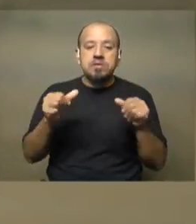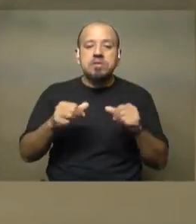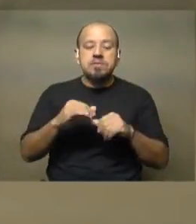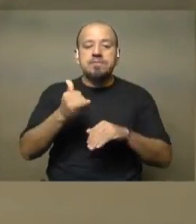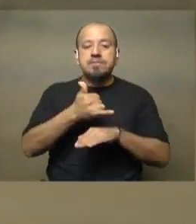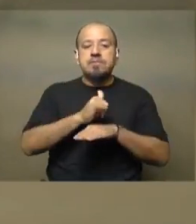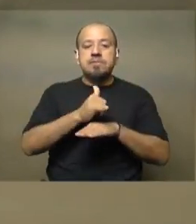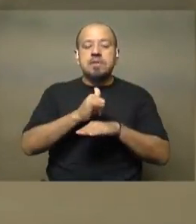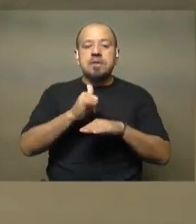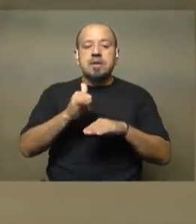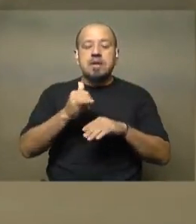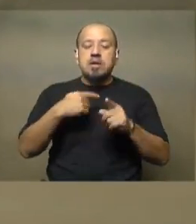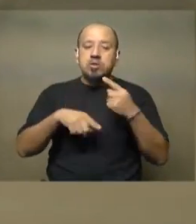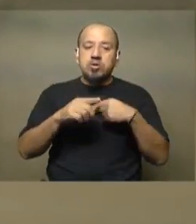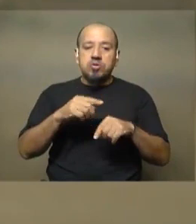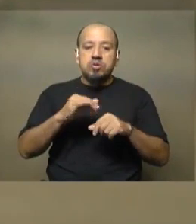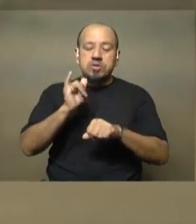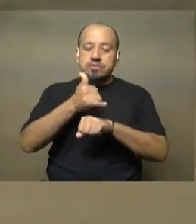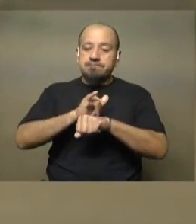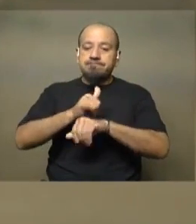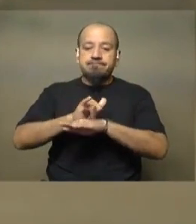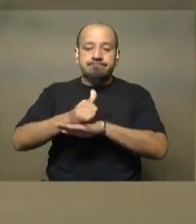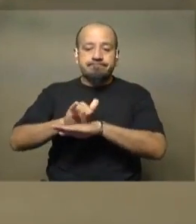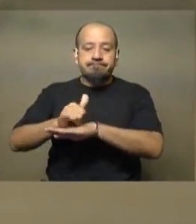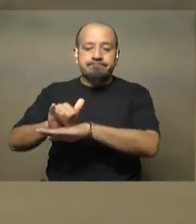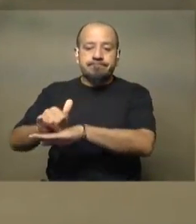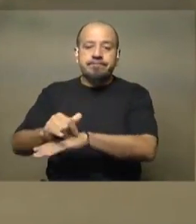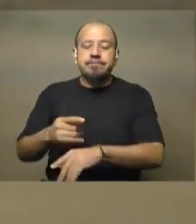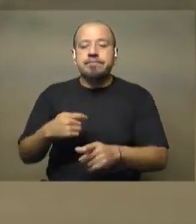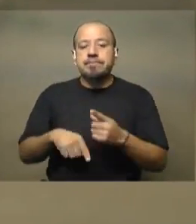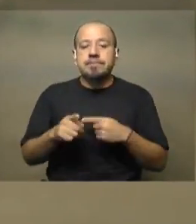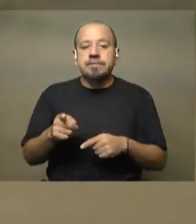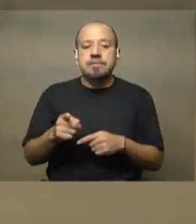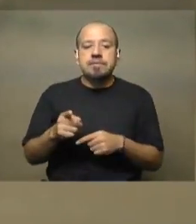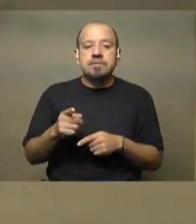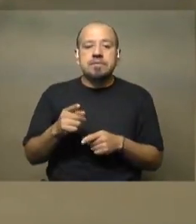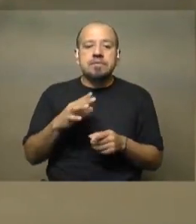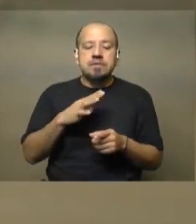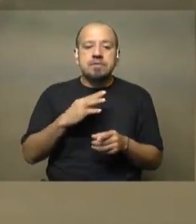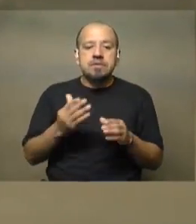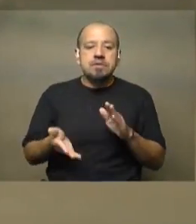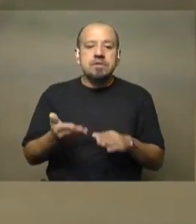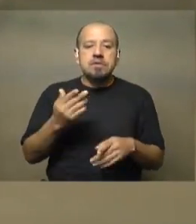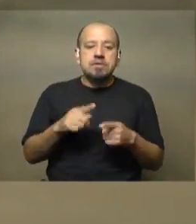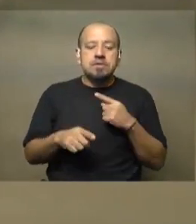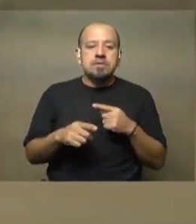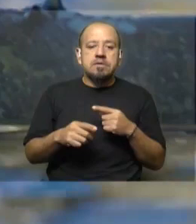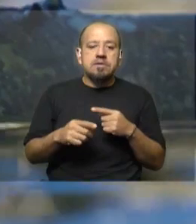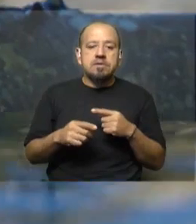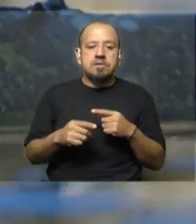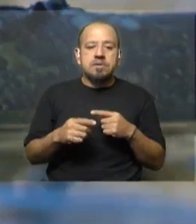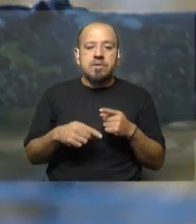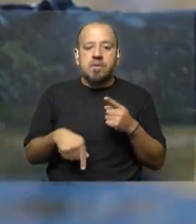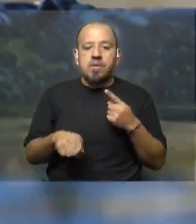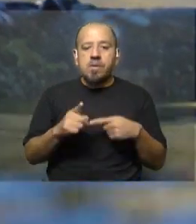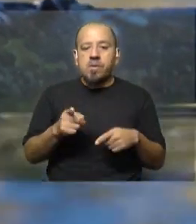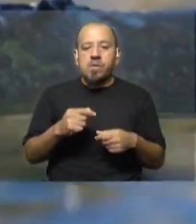eso nos sugiere fuertemente que es esta la actividad que está impactando o teniendo mayor incidencia en